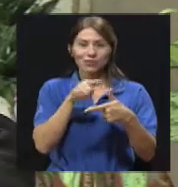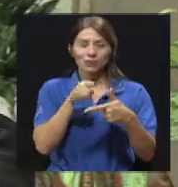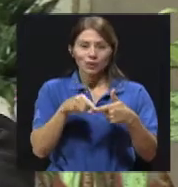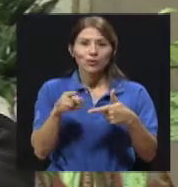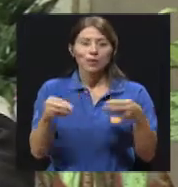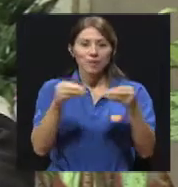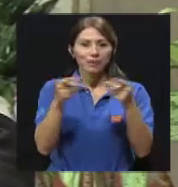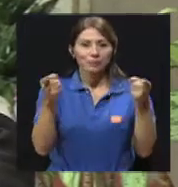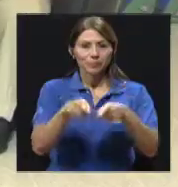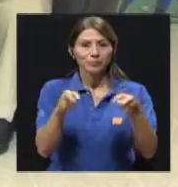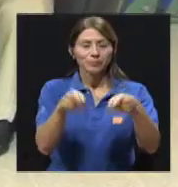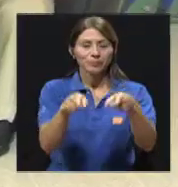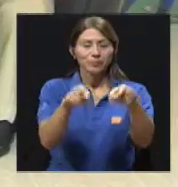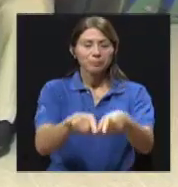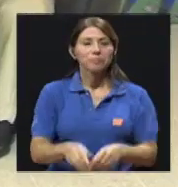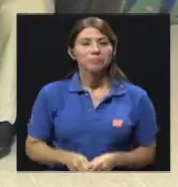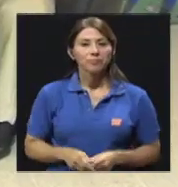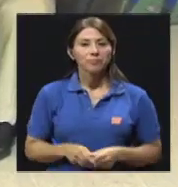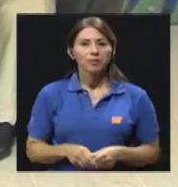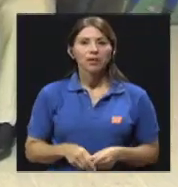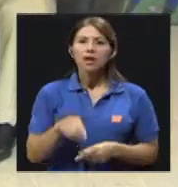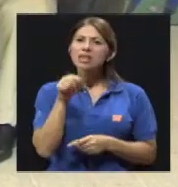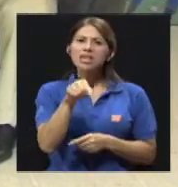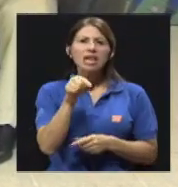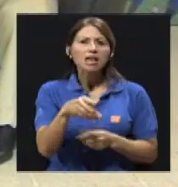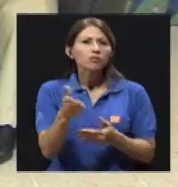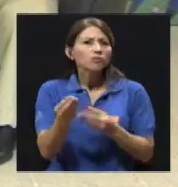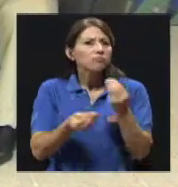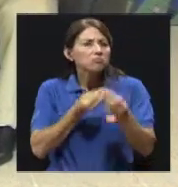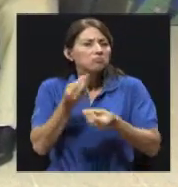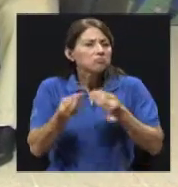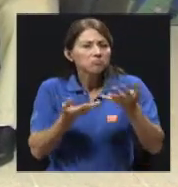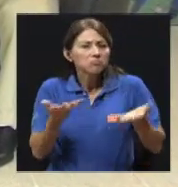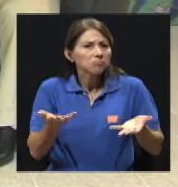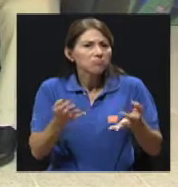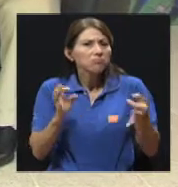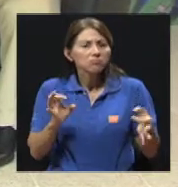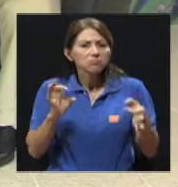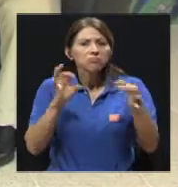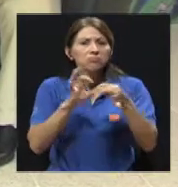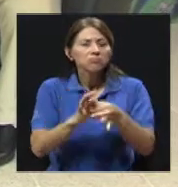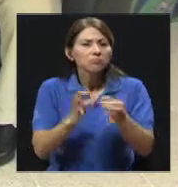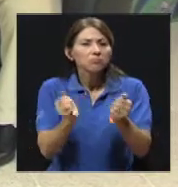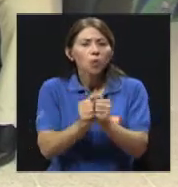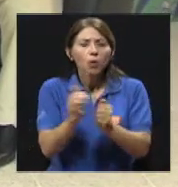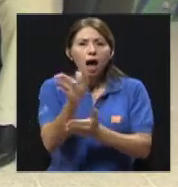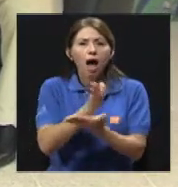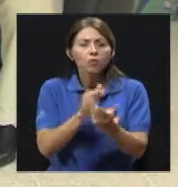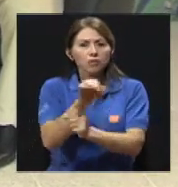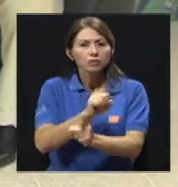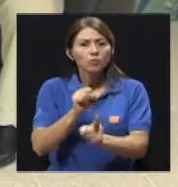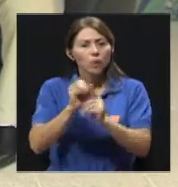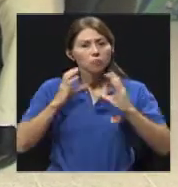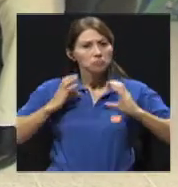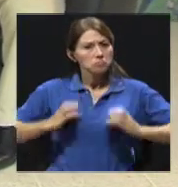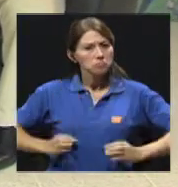más grande. ¿Y esto es algo observacional o tiene algo que ver con algún aspecto anatómico?